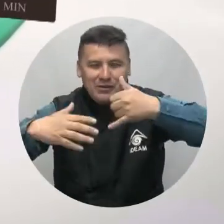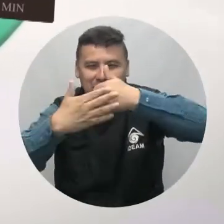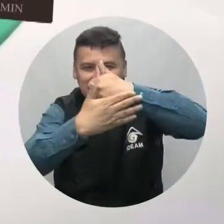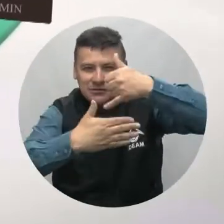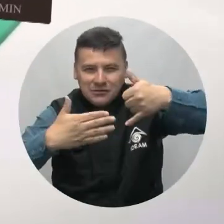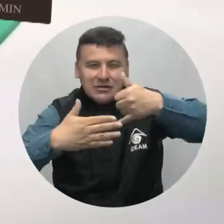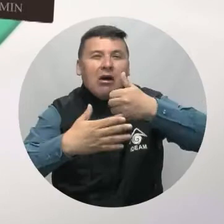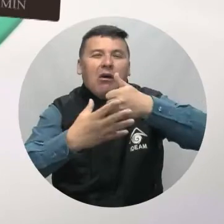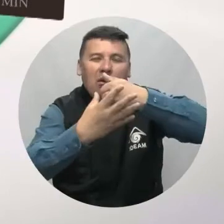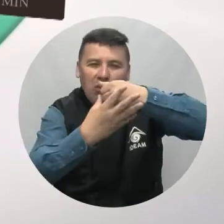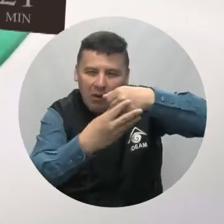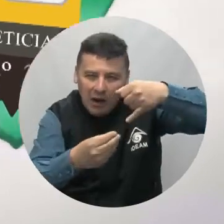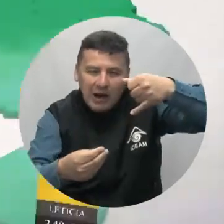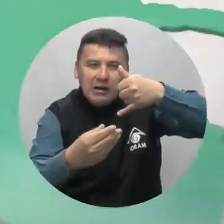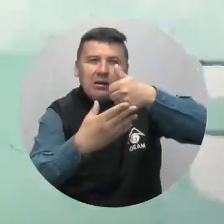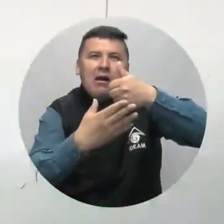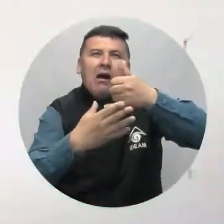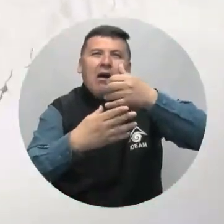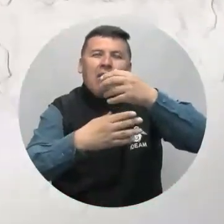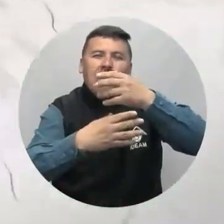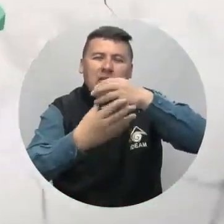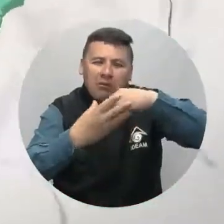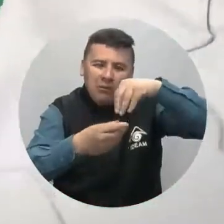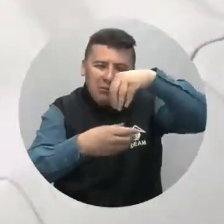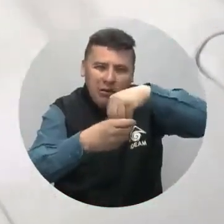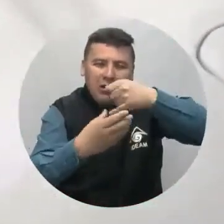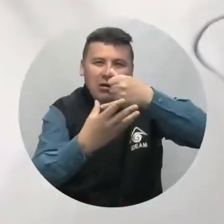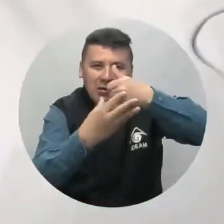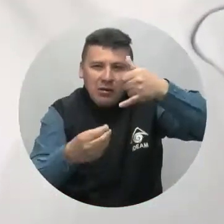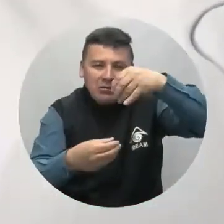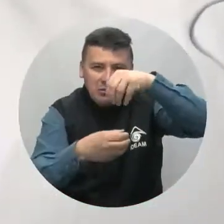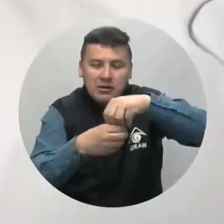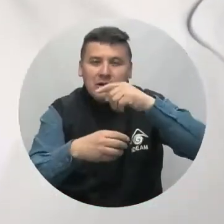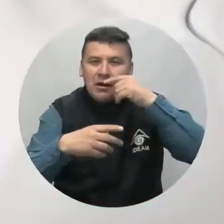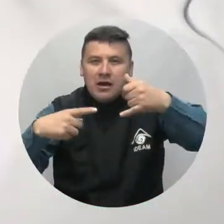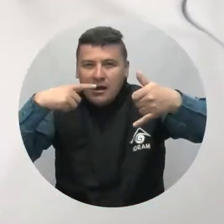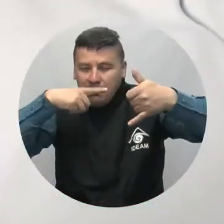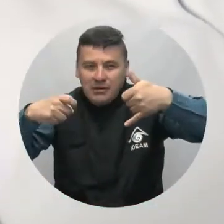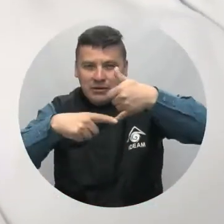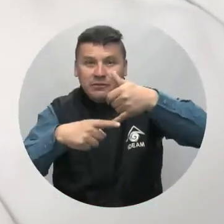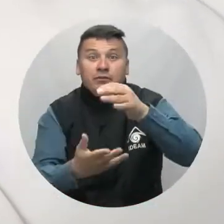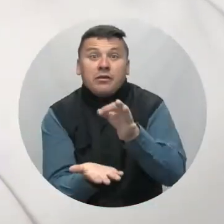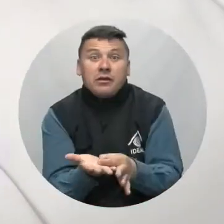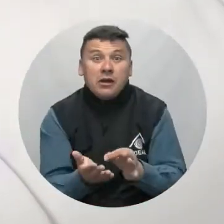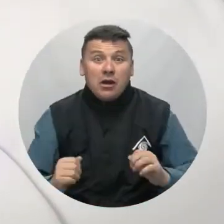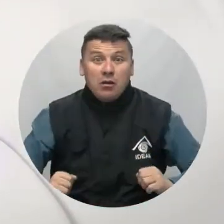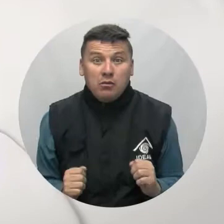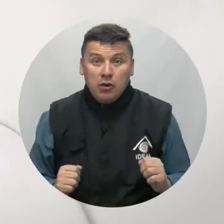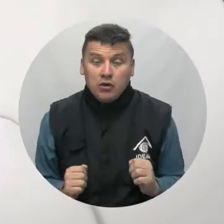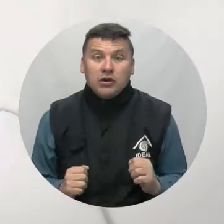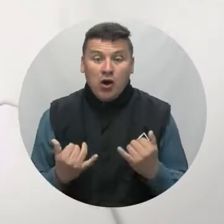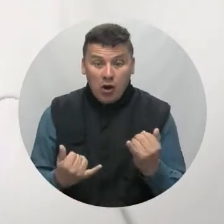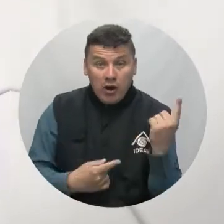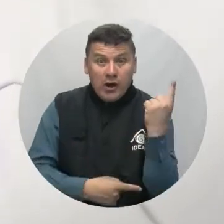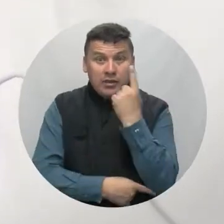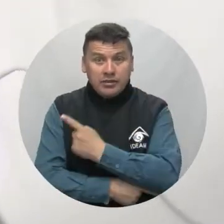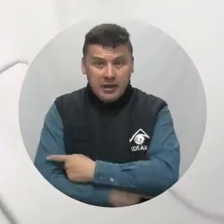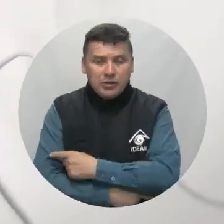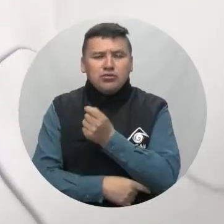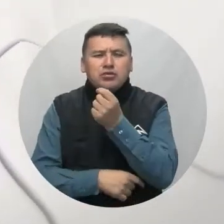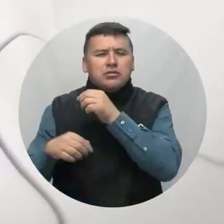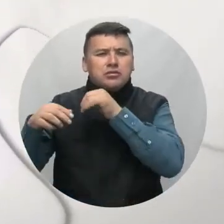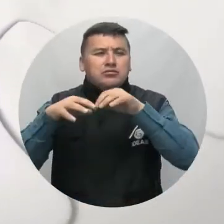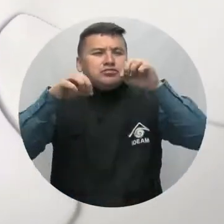matutinas en zonas de Guainía, Baupés y Amazonas. Finalmente madrugamos en la capital, sin olvidar que en el día de hoy